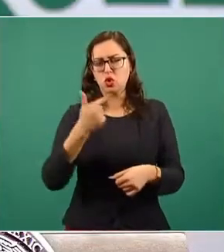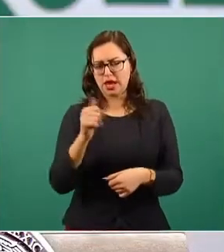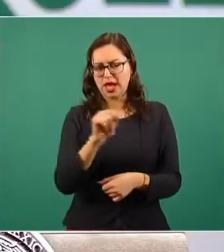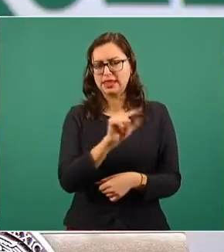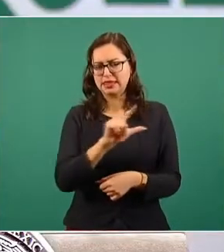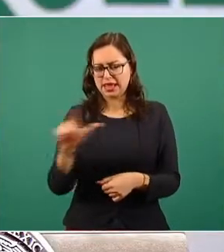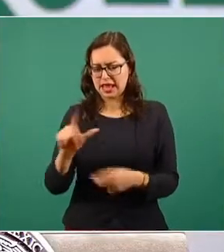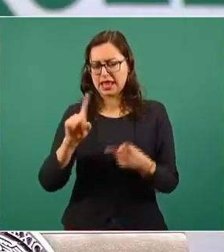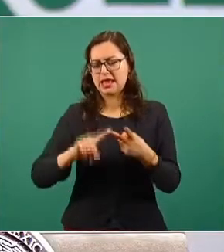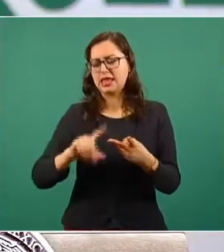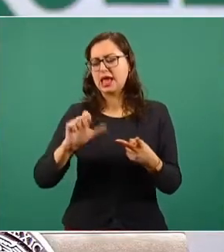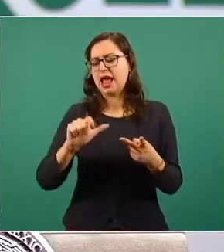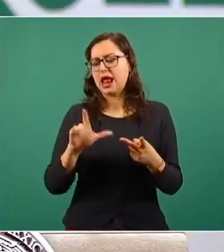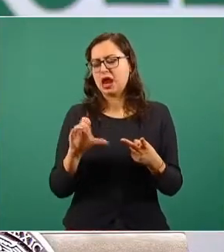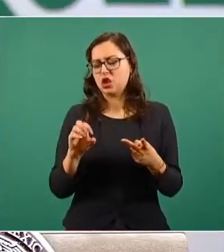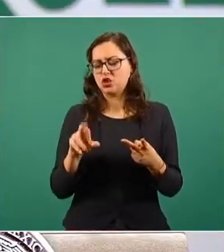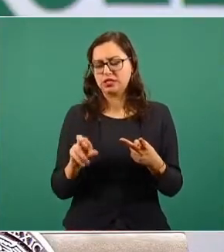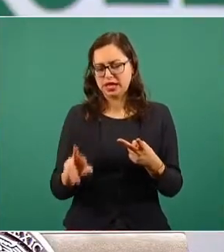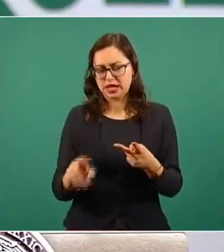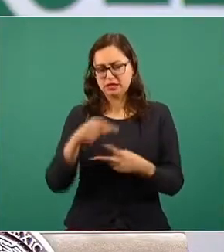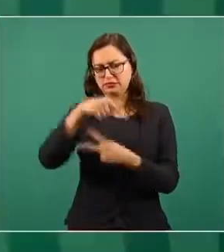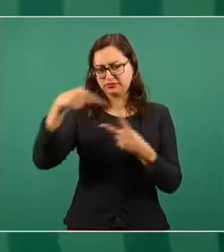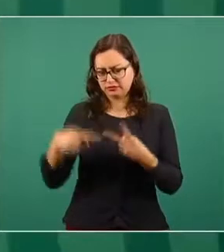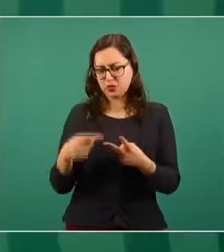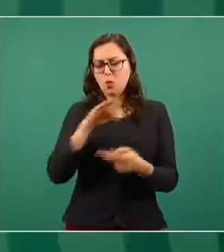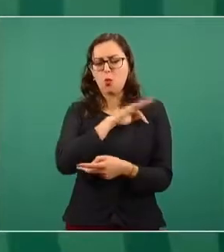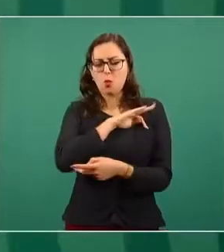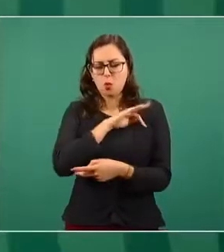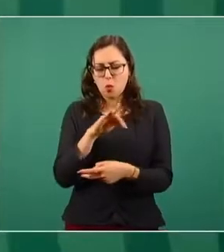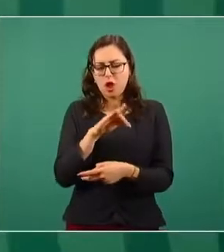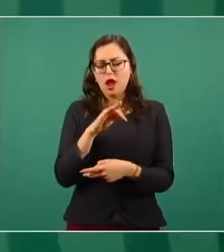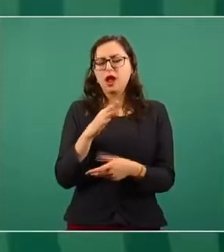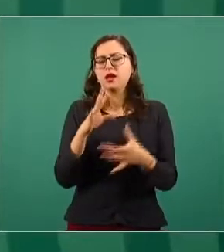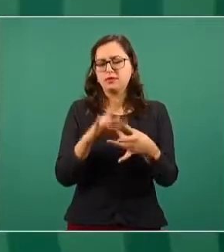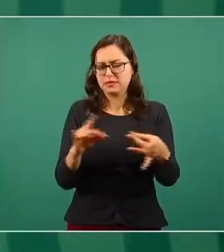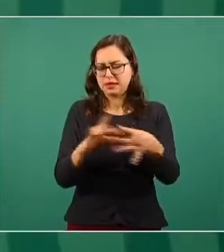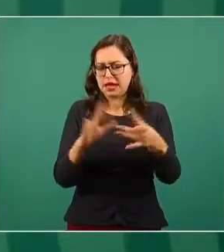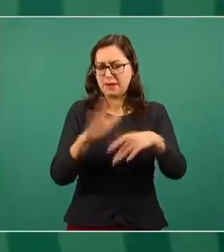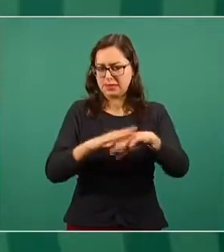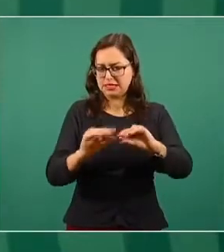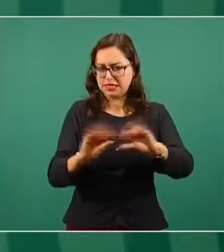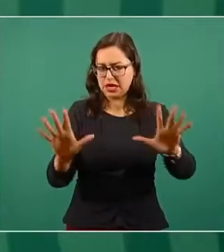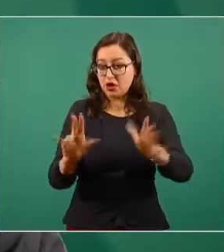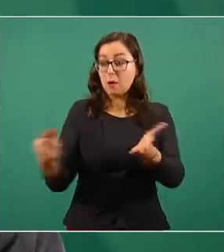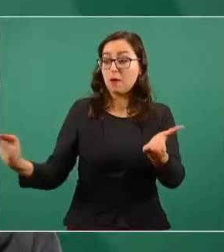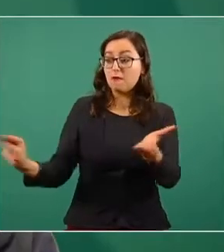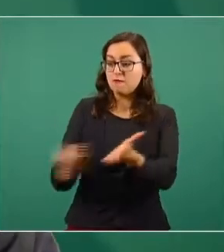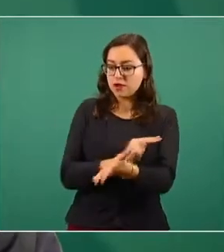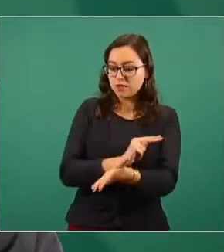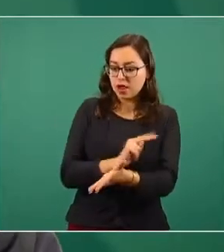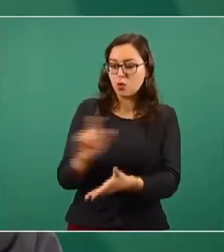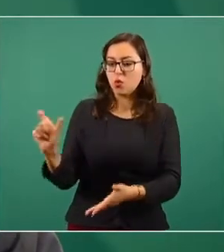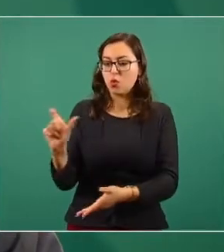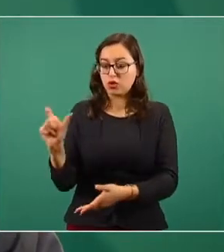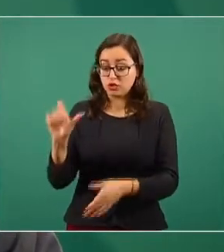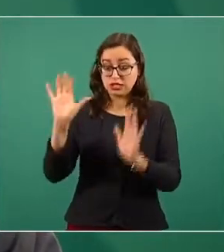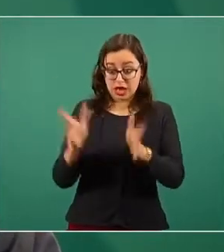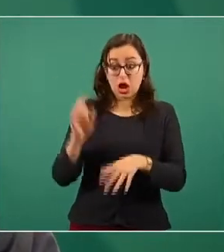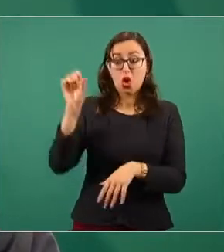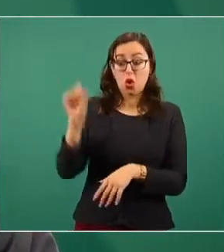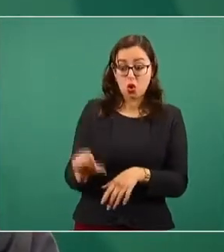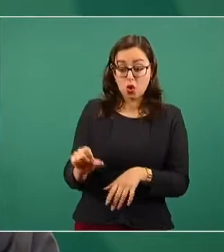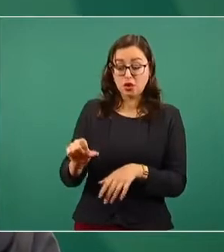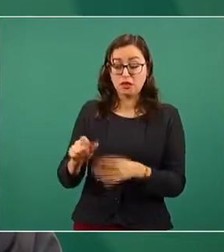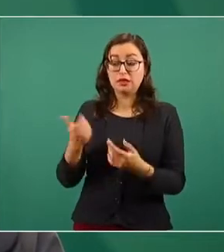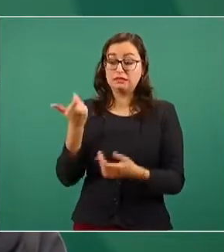datos definitivos para saber cuándo firmamos, si firmamos hoy, y cuándo sería el desembolso para que en